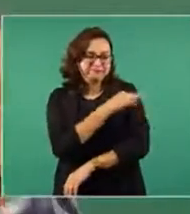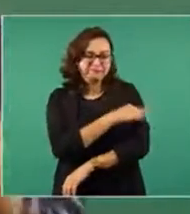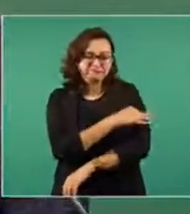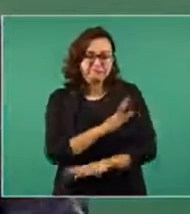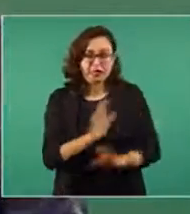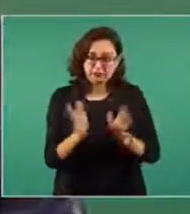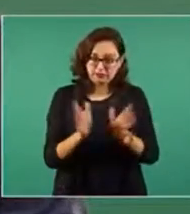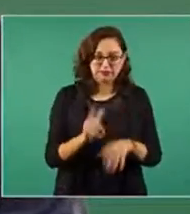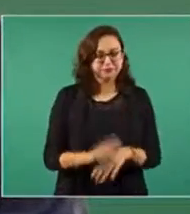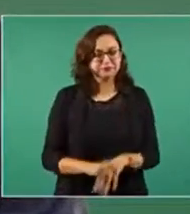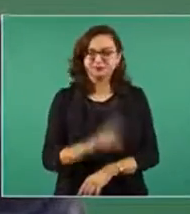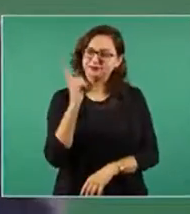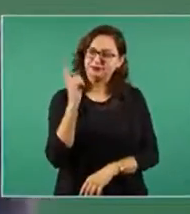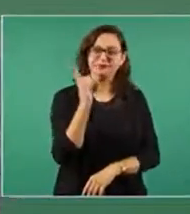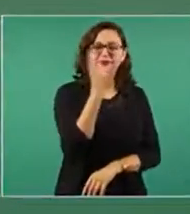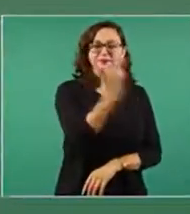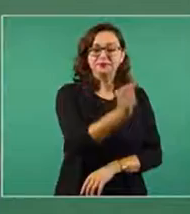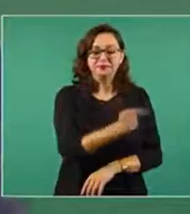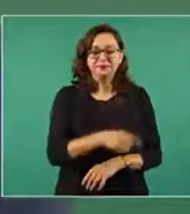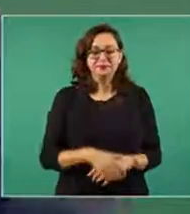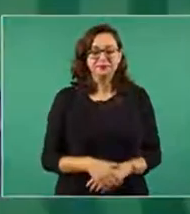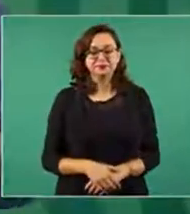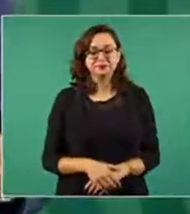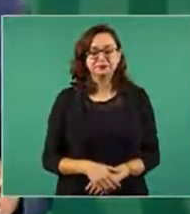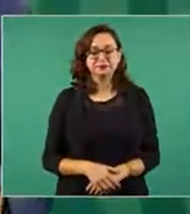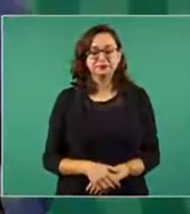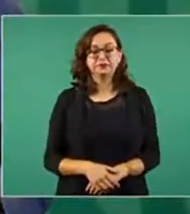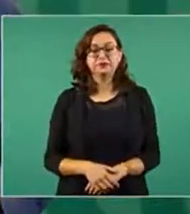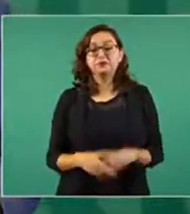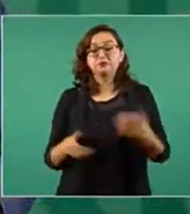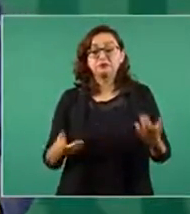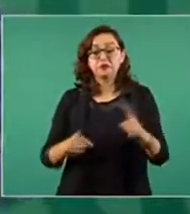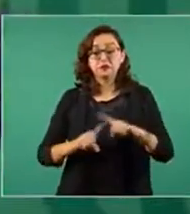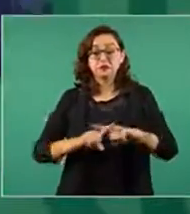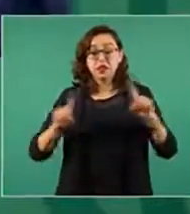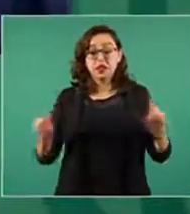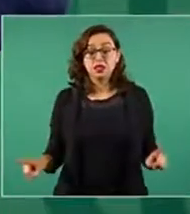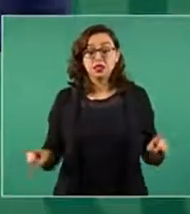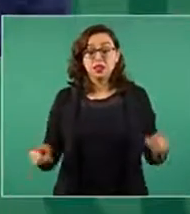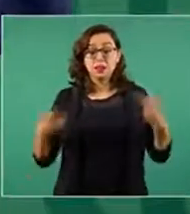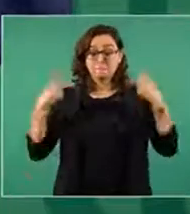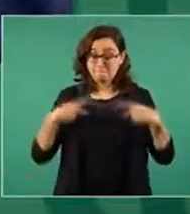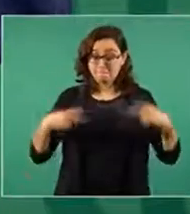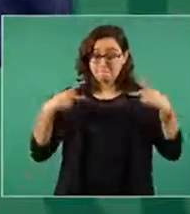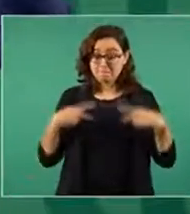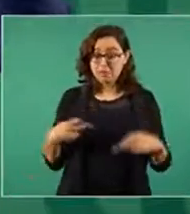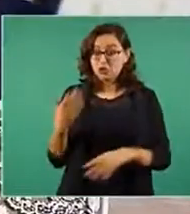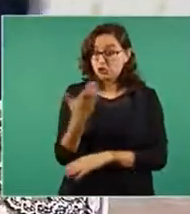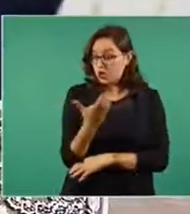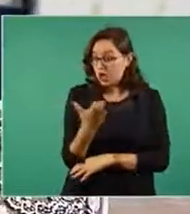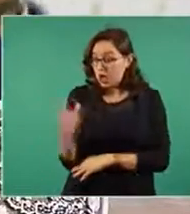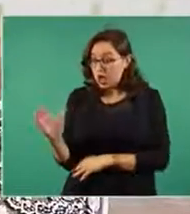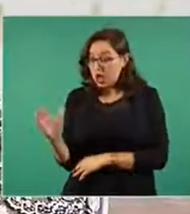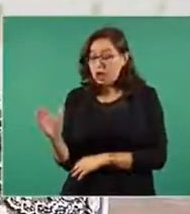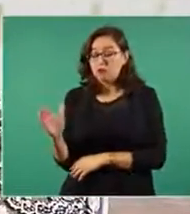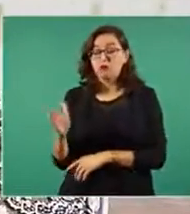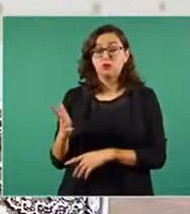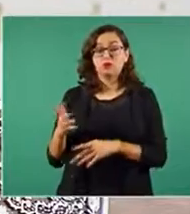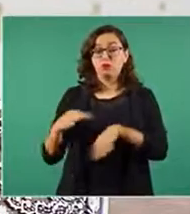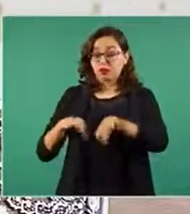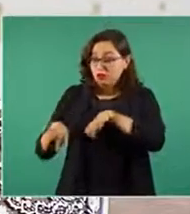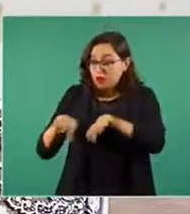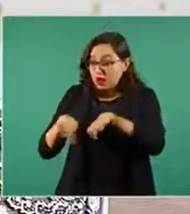enojada. Se vacuna una gente humilde, un campesino, sabe perfectamente un obrero